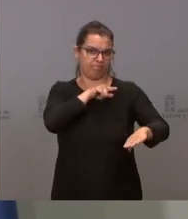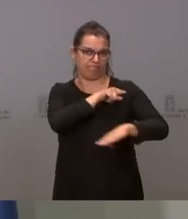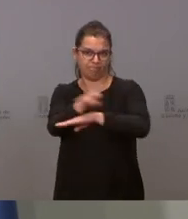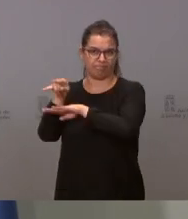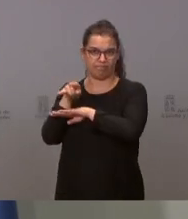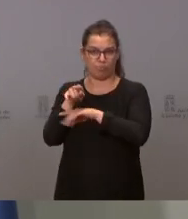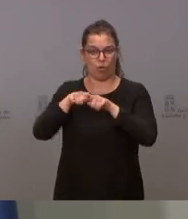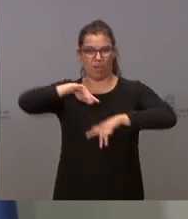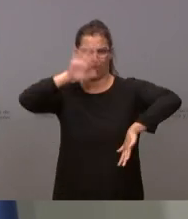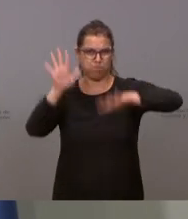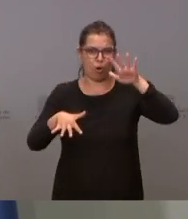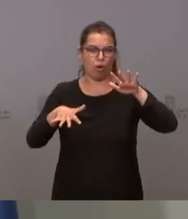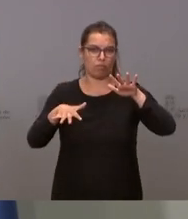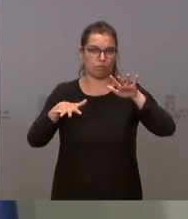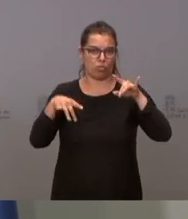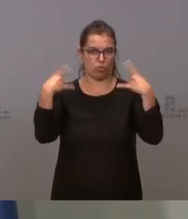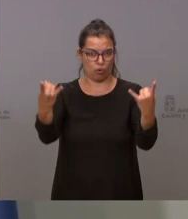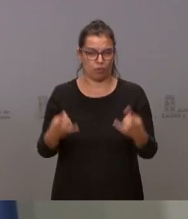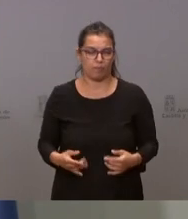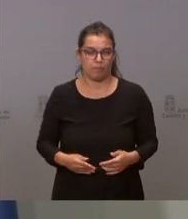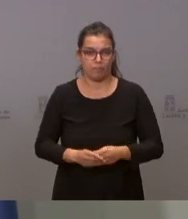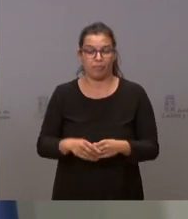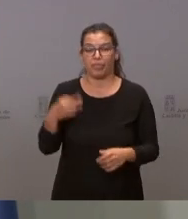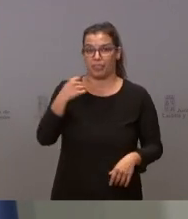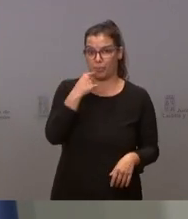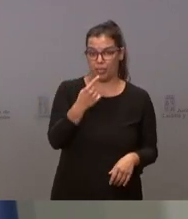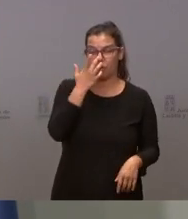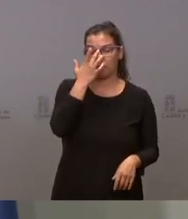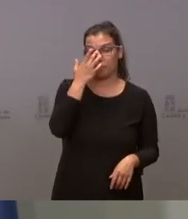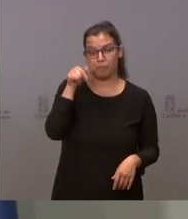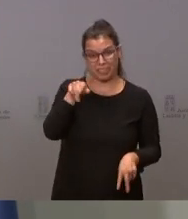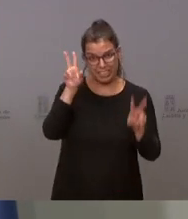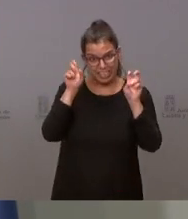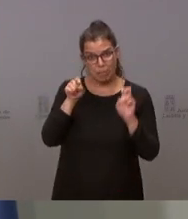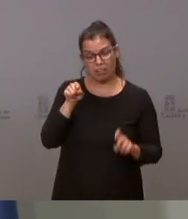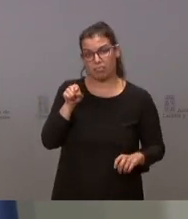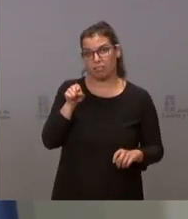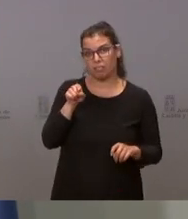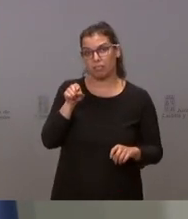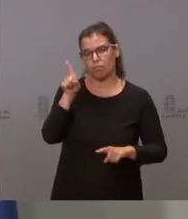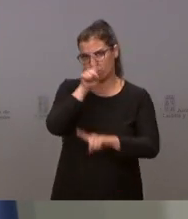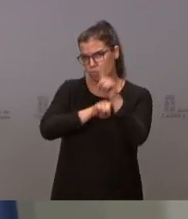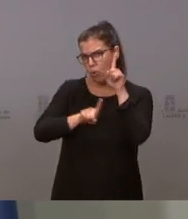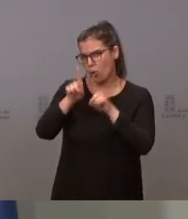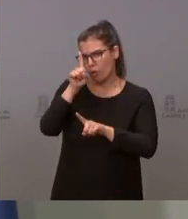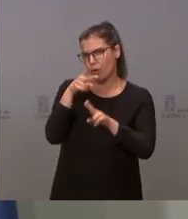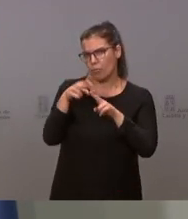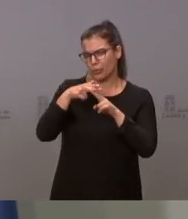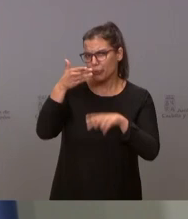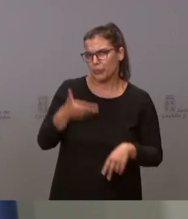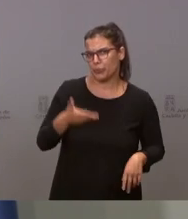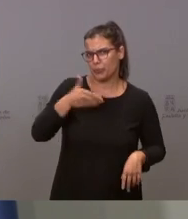desigualdad. Y hay que decir que esto es uno de los principales problemas políticos que tiene